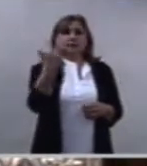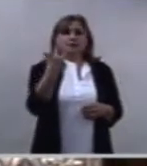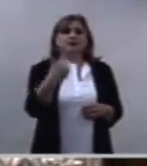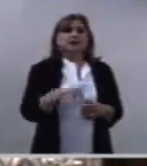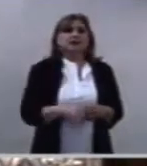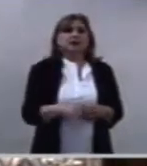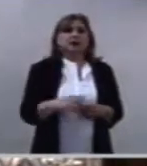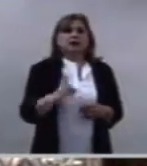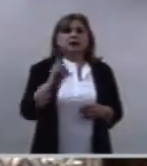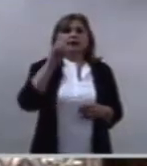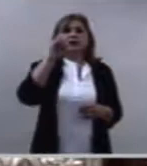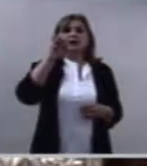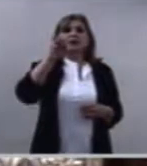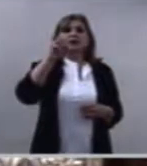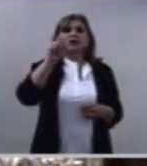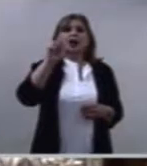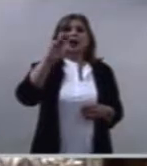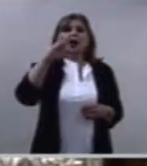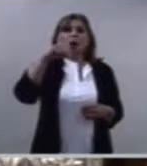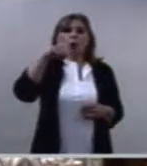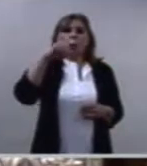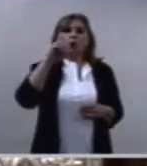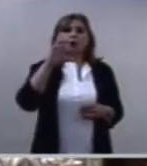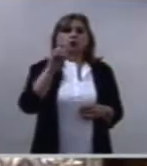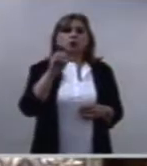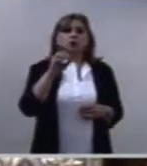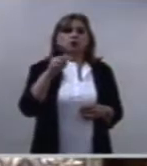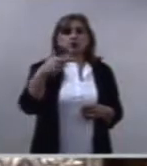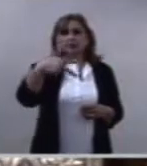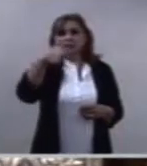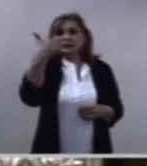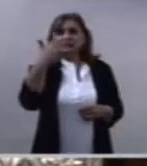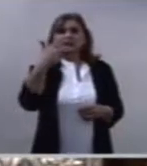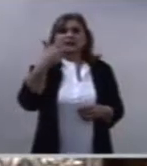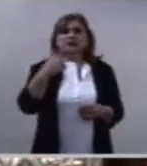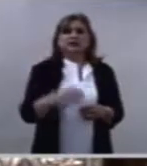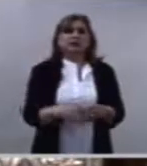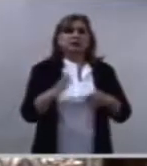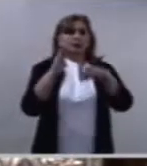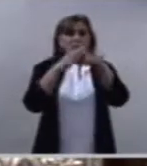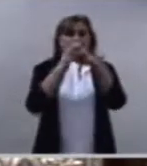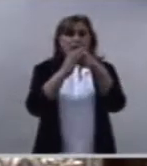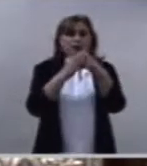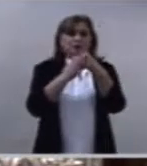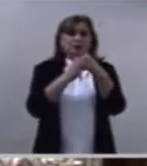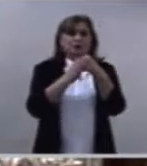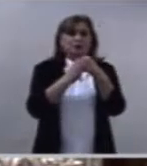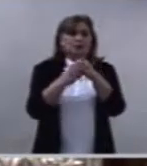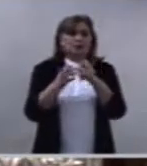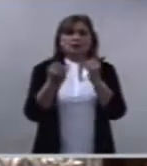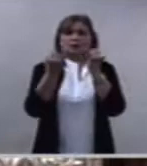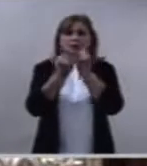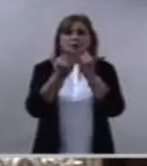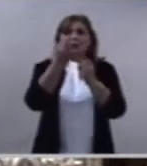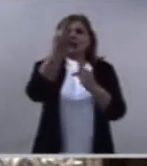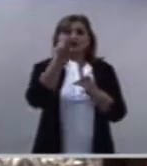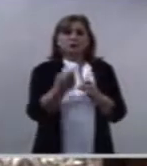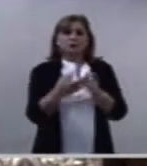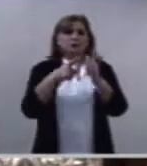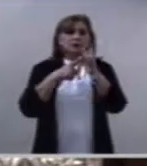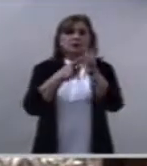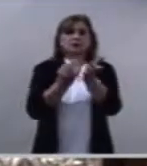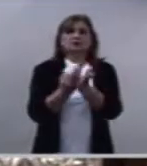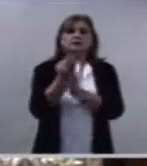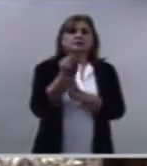diáconos que no serán presbíteros, diáconos generalmente